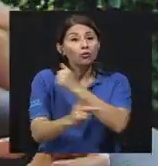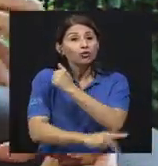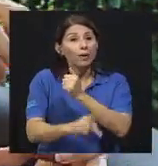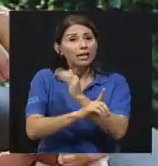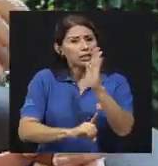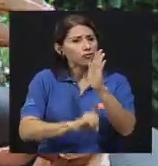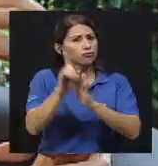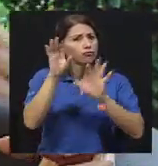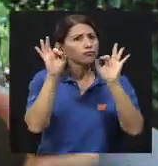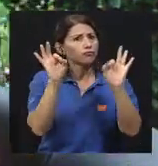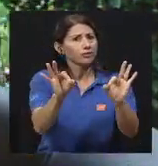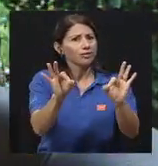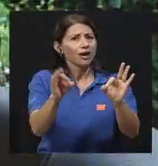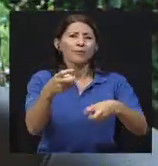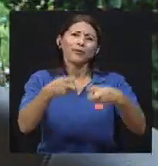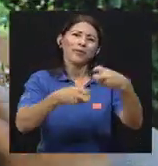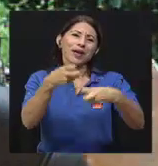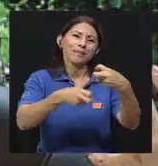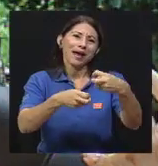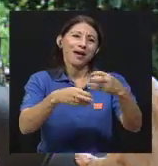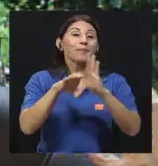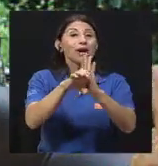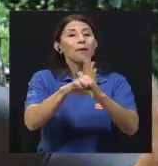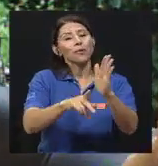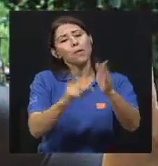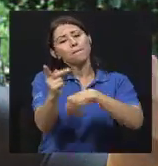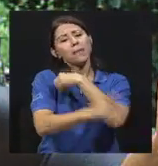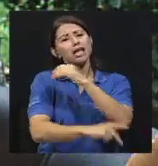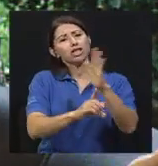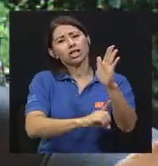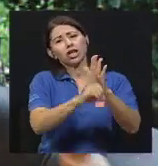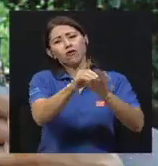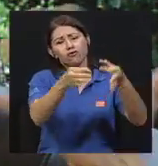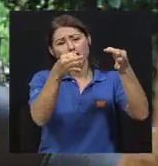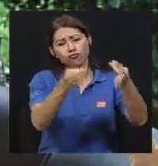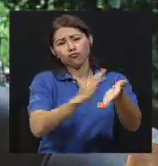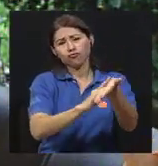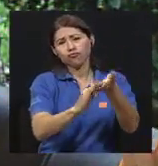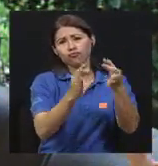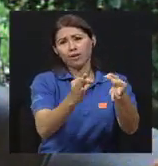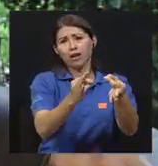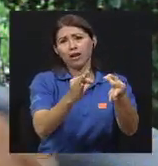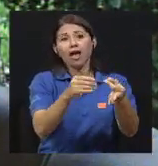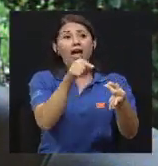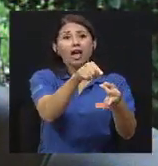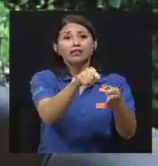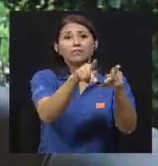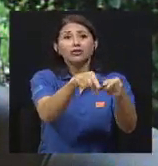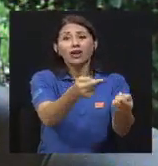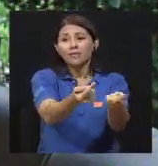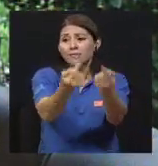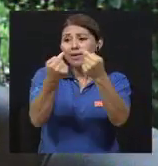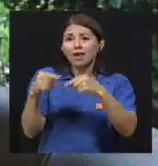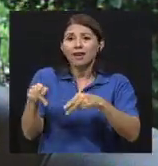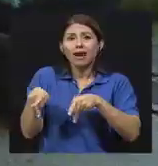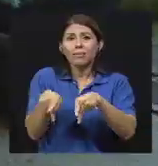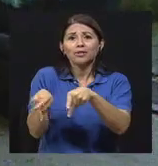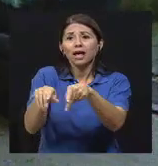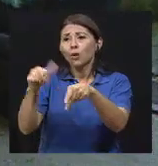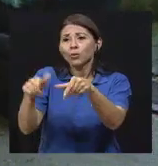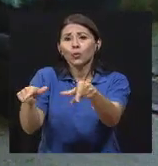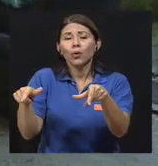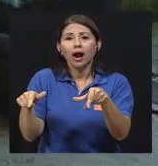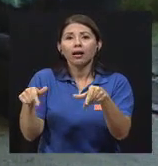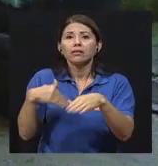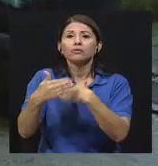cuando salen de su país, a países como el nuestro, que son tropicales, que tienen una flora muy variada, la gente se enferma y se enferma seriamente,